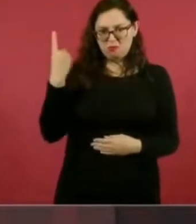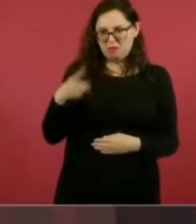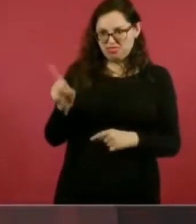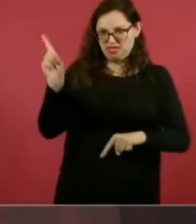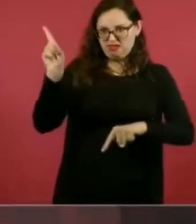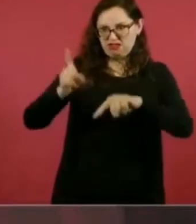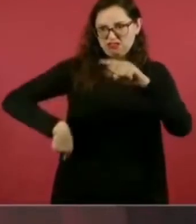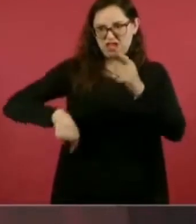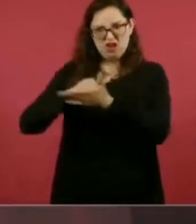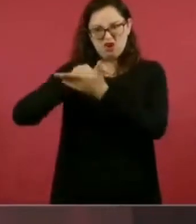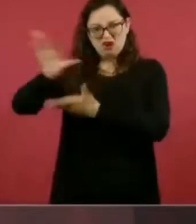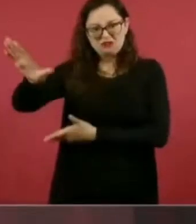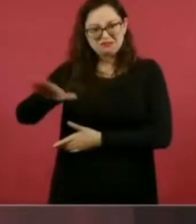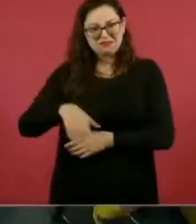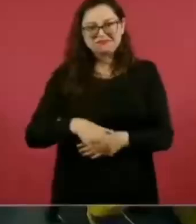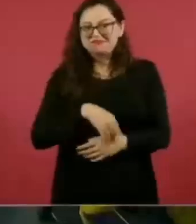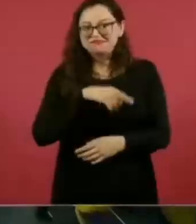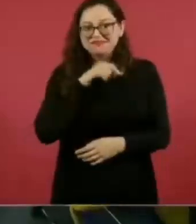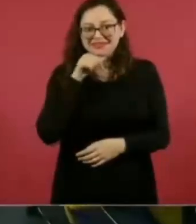corrió